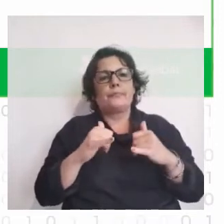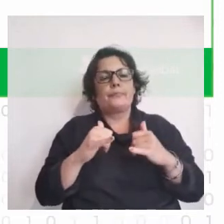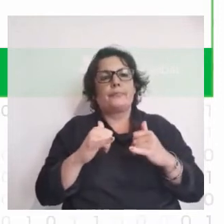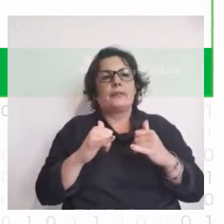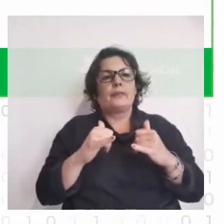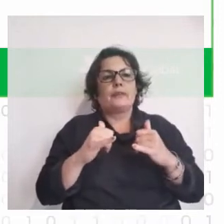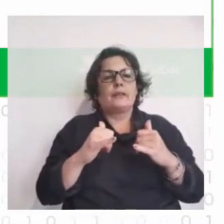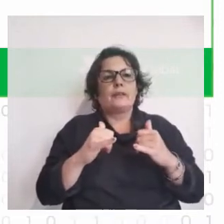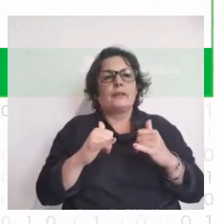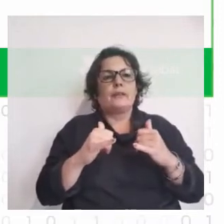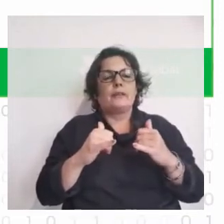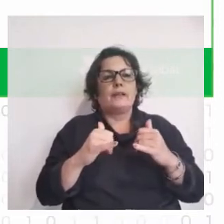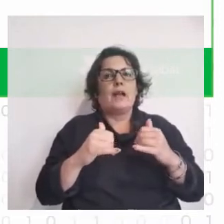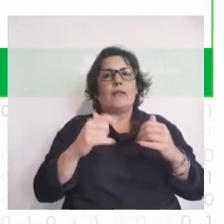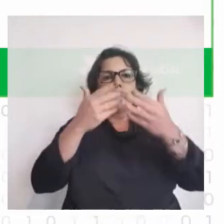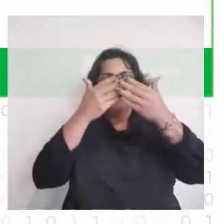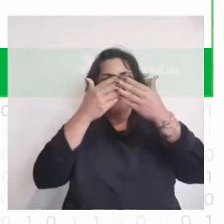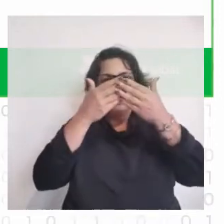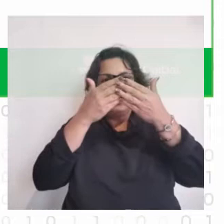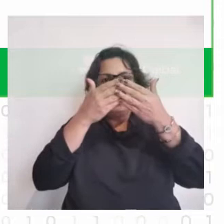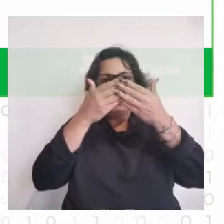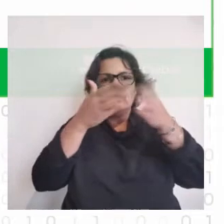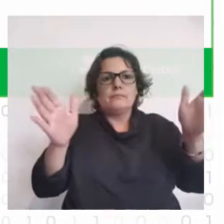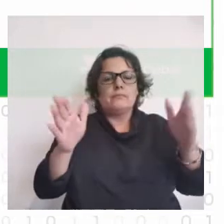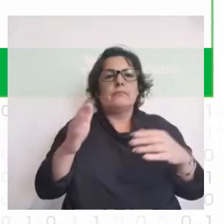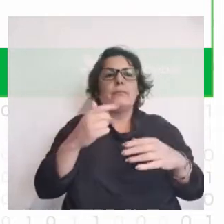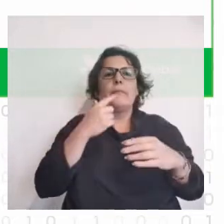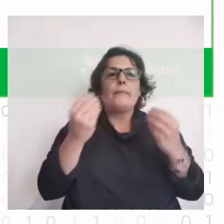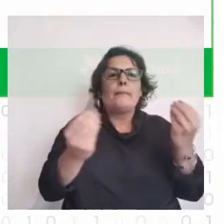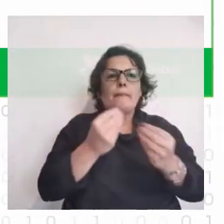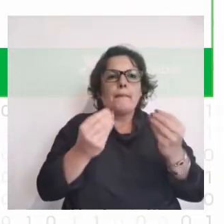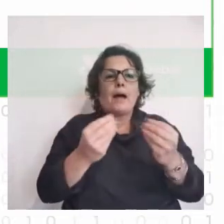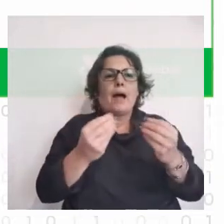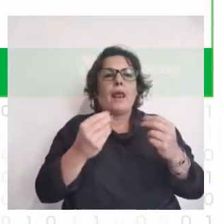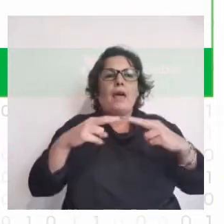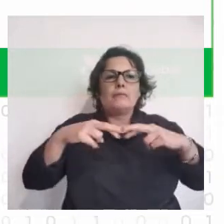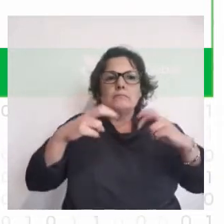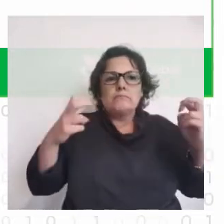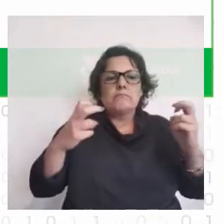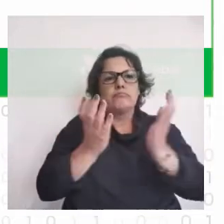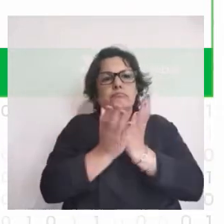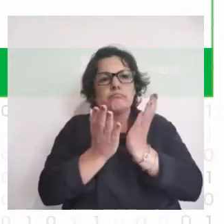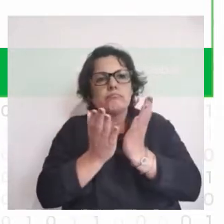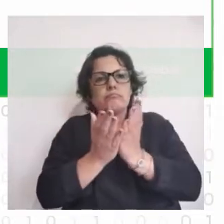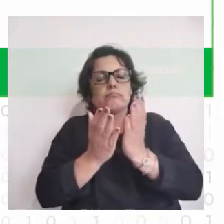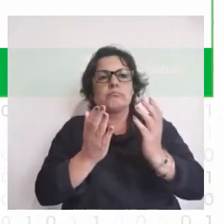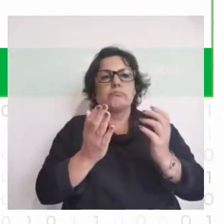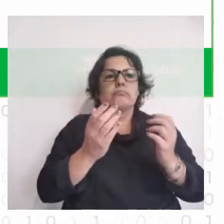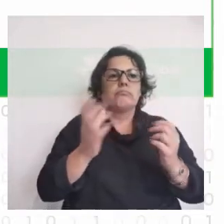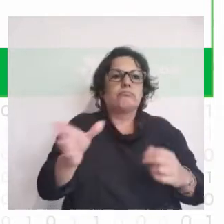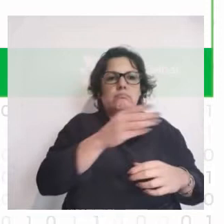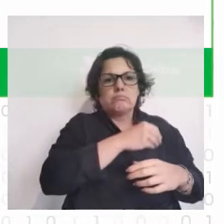se van abriendo puertas para el estudio y el crecimiento de todos,